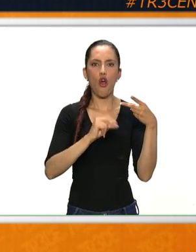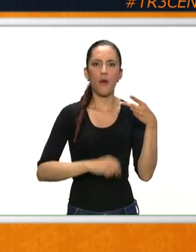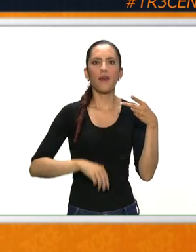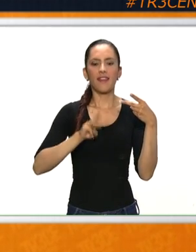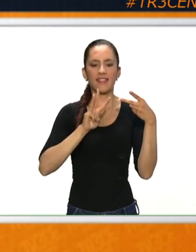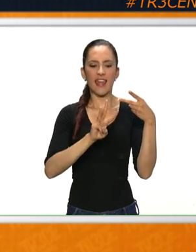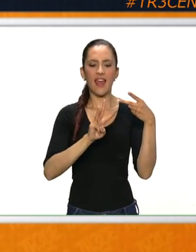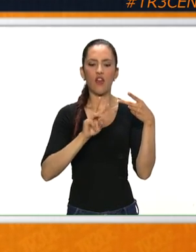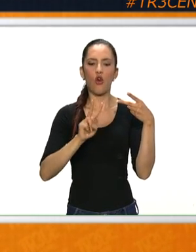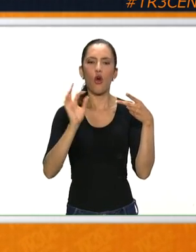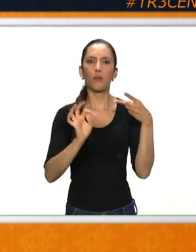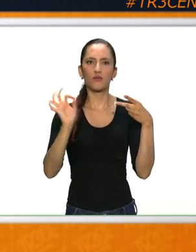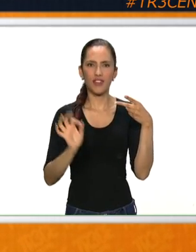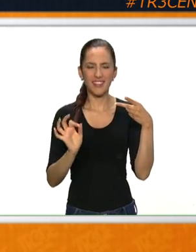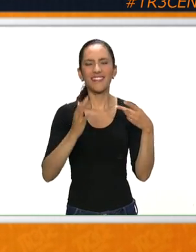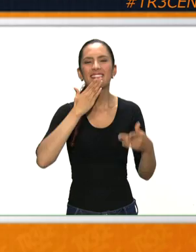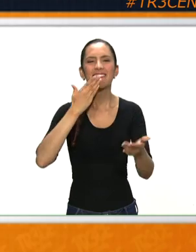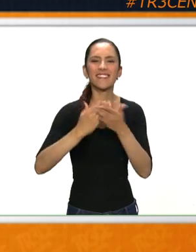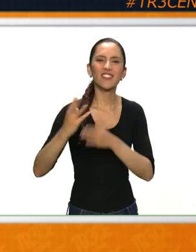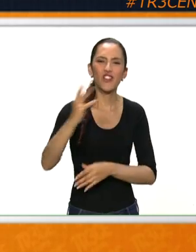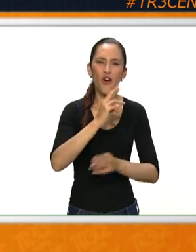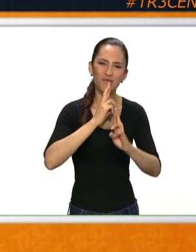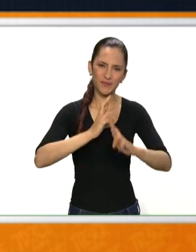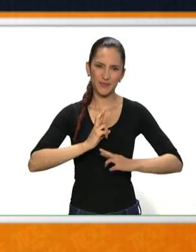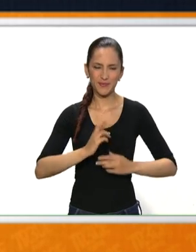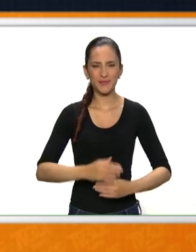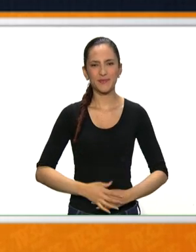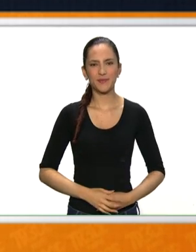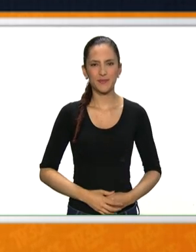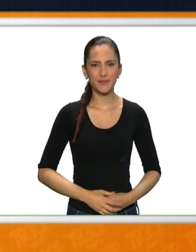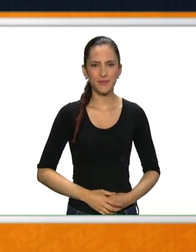32%. Gracias a todos por participar.